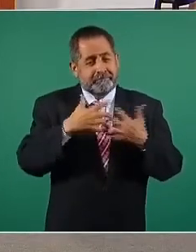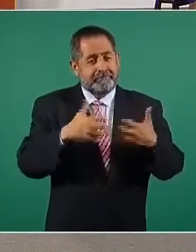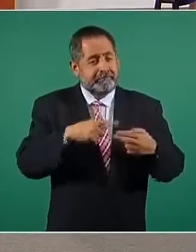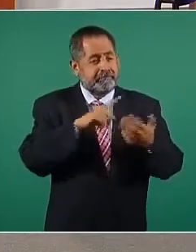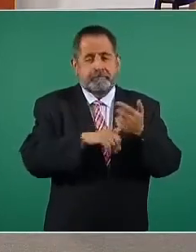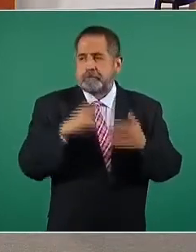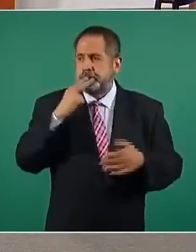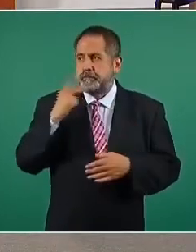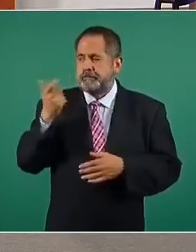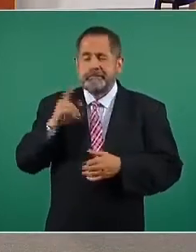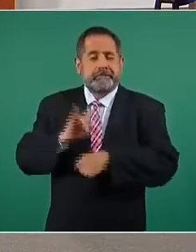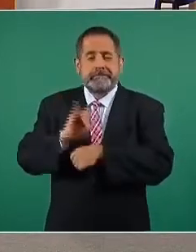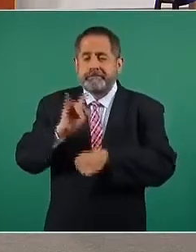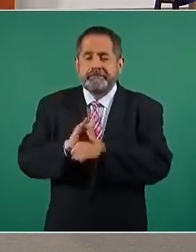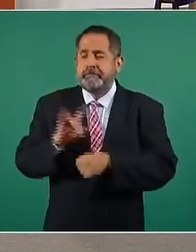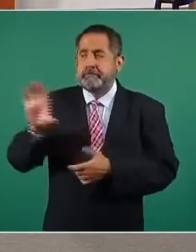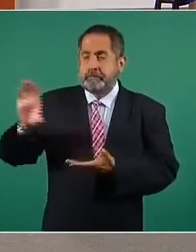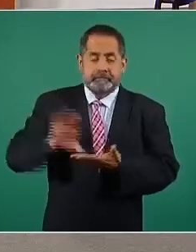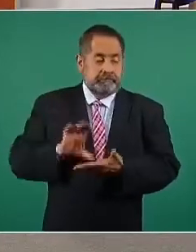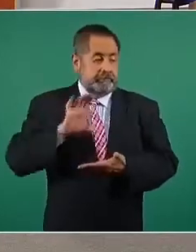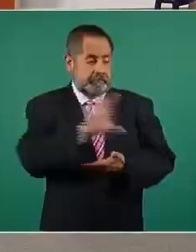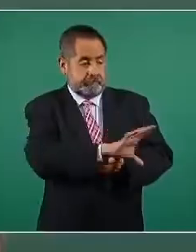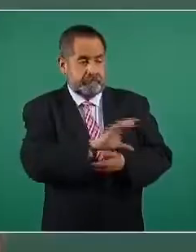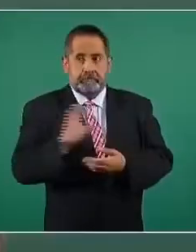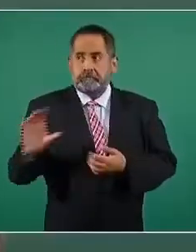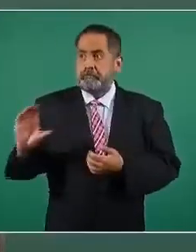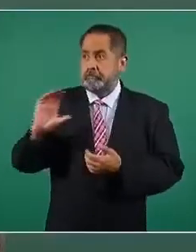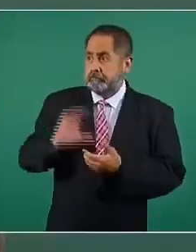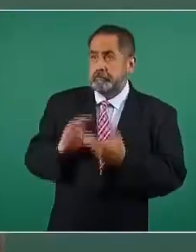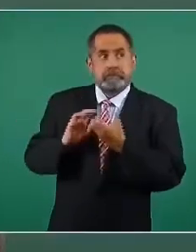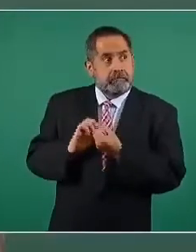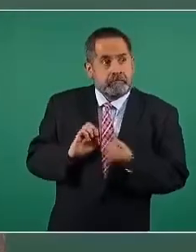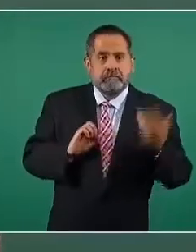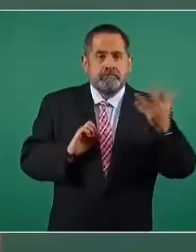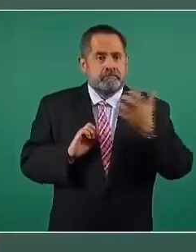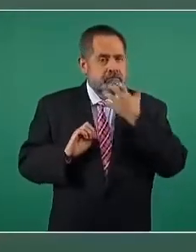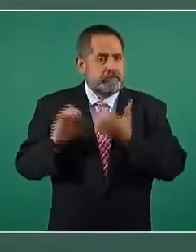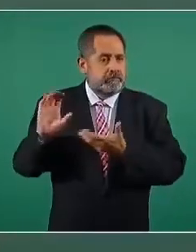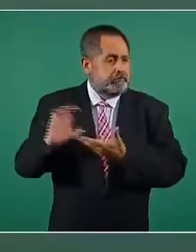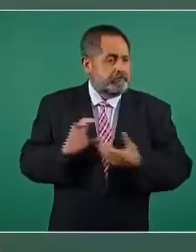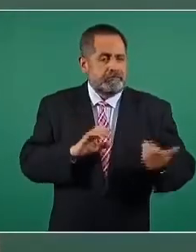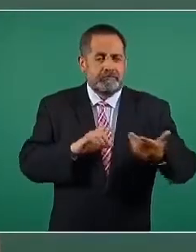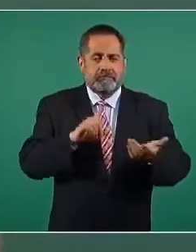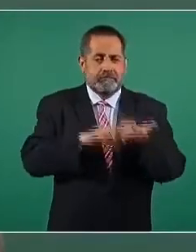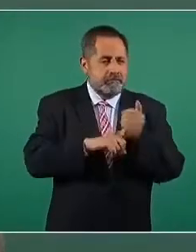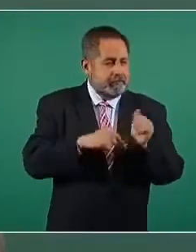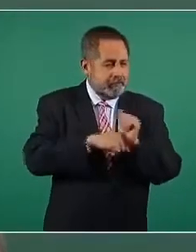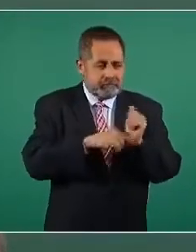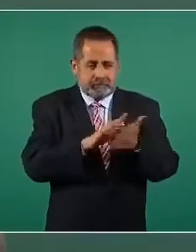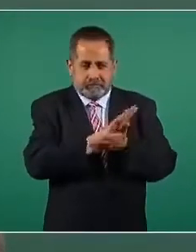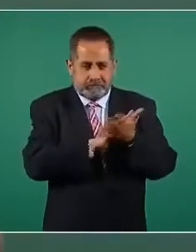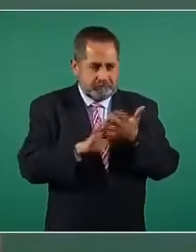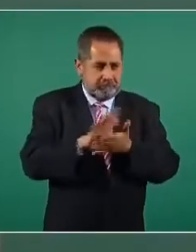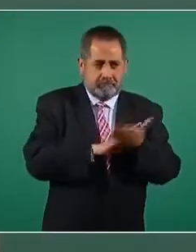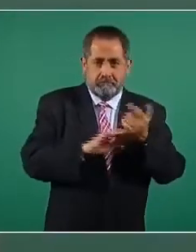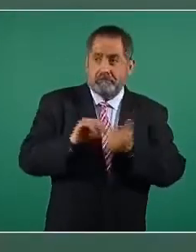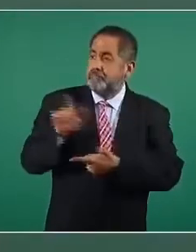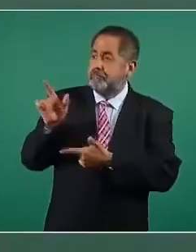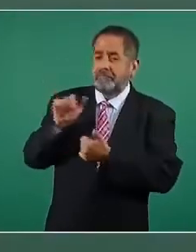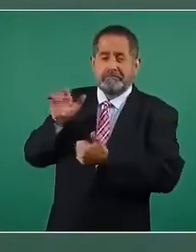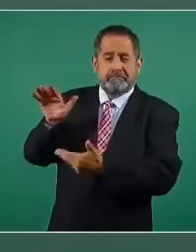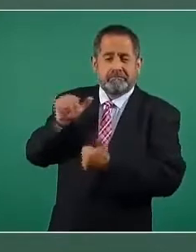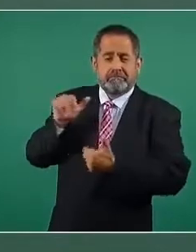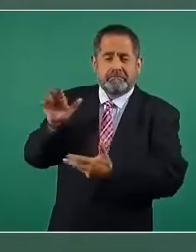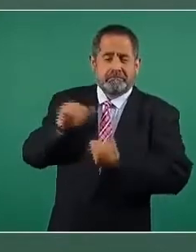utilizadas en esta red de transferencias para efecto de generar ingresos y remisión de los